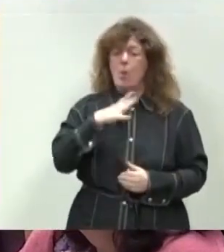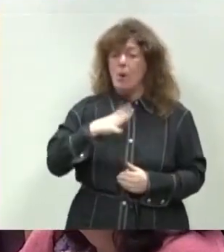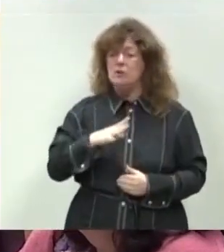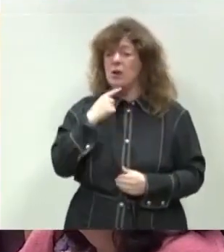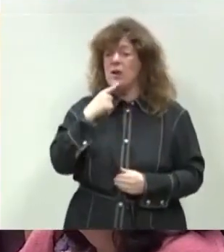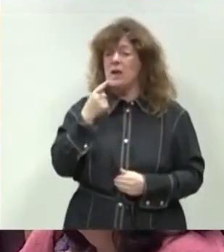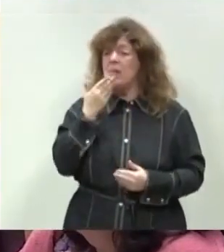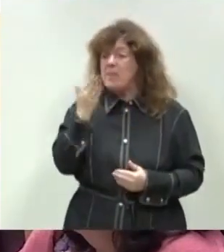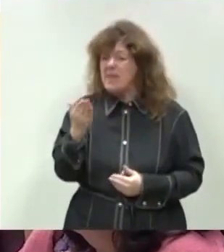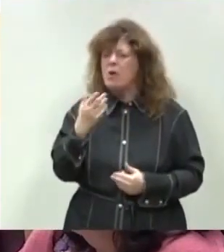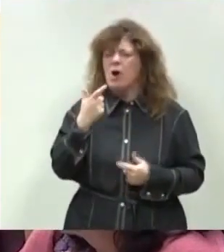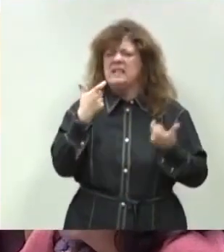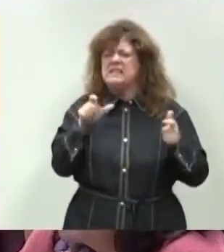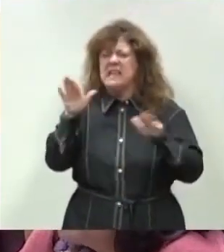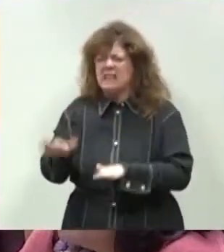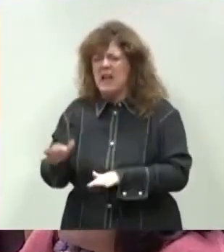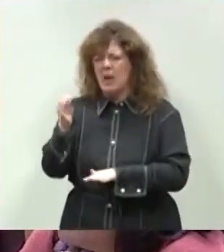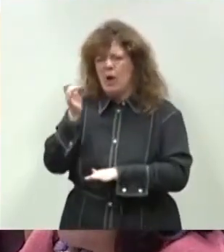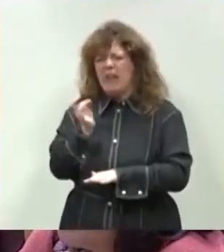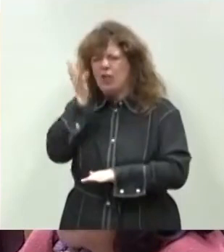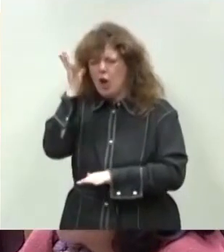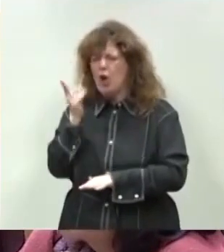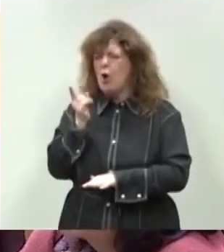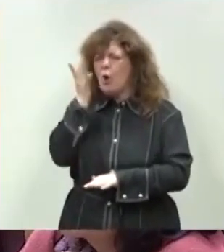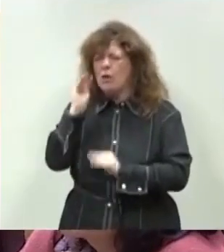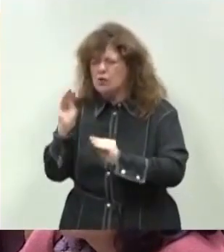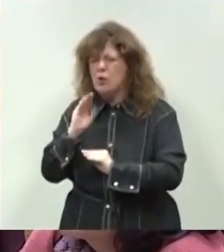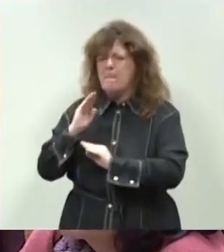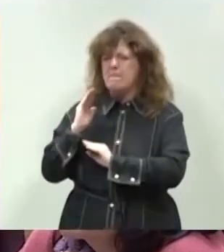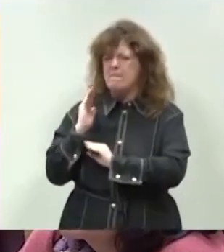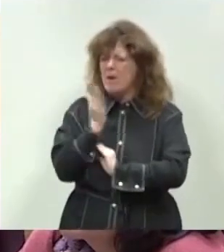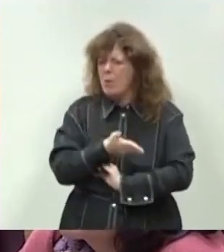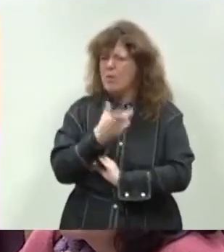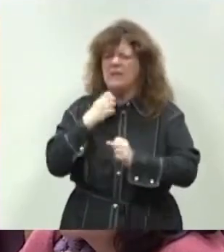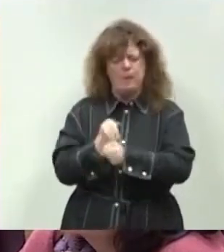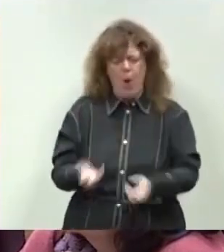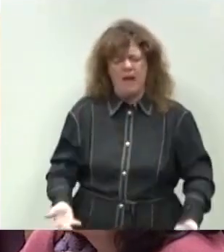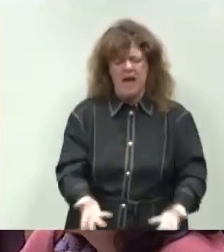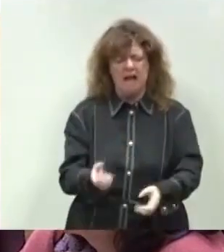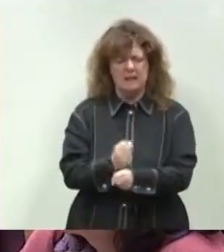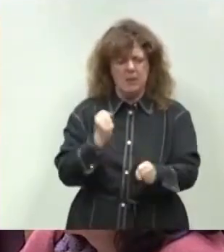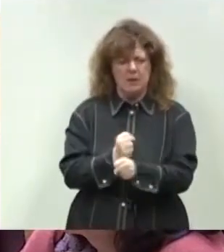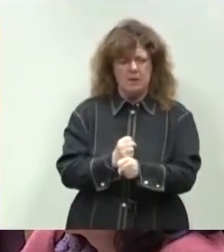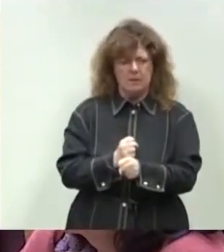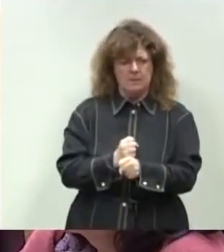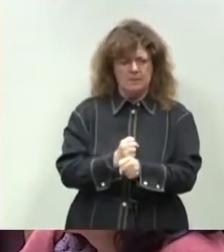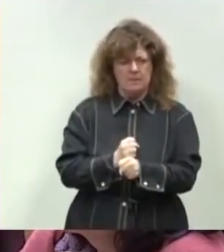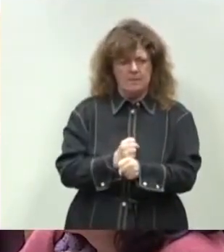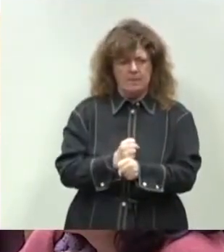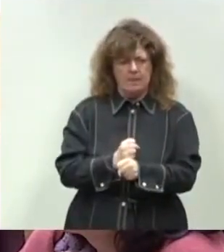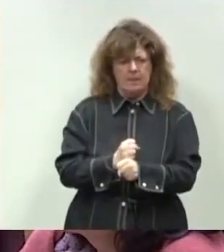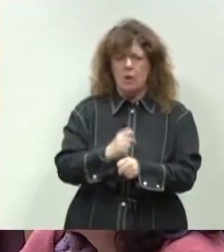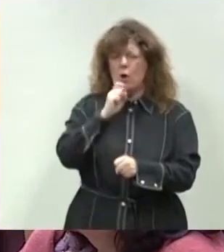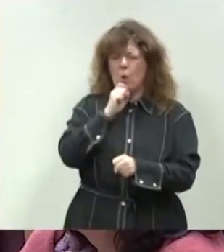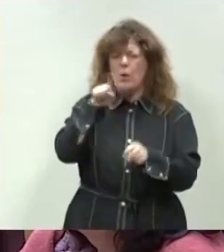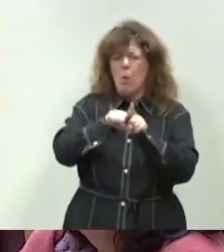que deje su sectarismo ideológico, que deje sus ocurrencias y sus perjuicios y póngase a trabajar. Especialmente tiene que hacerlo también, como